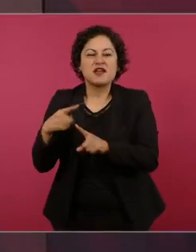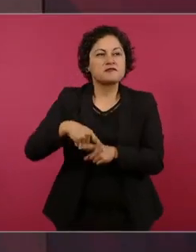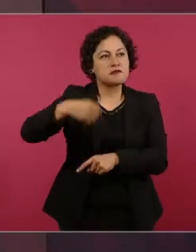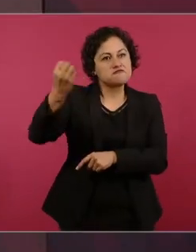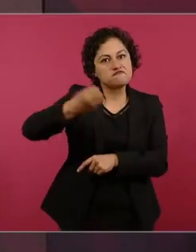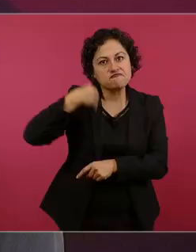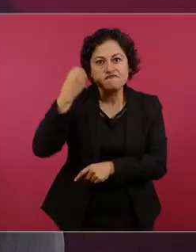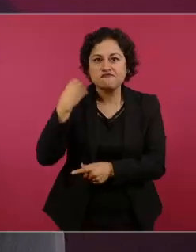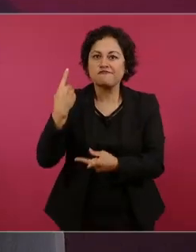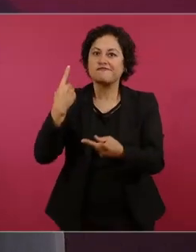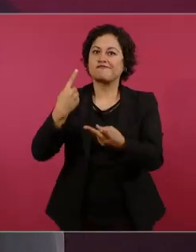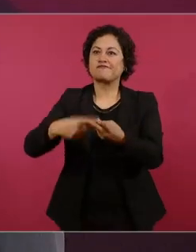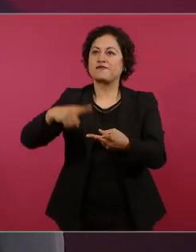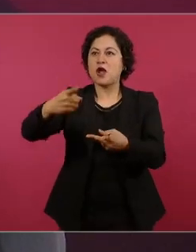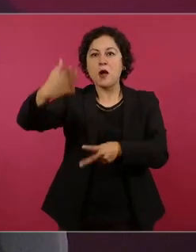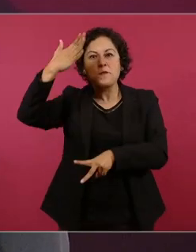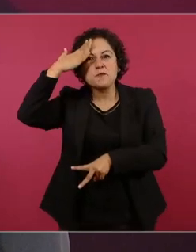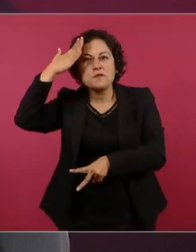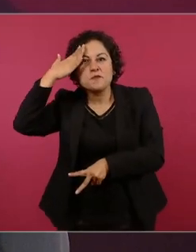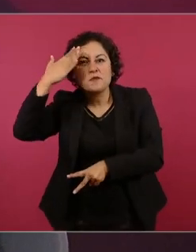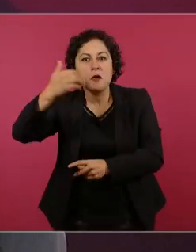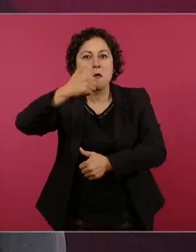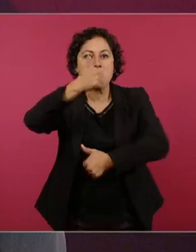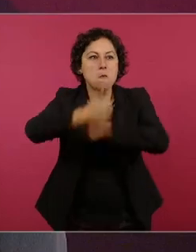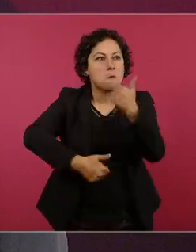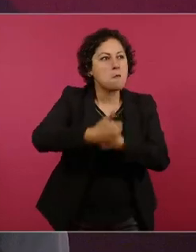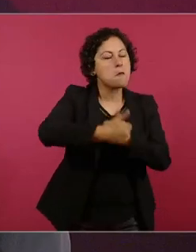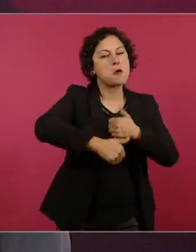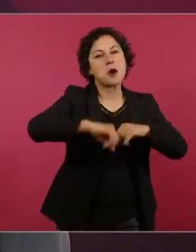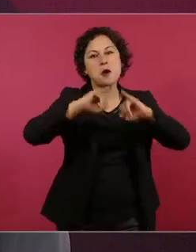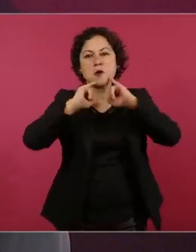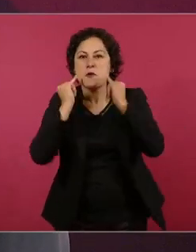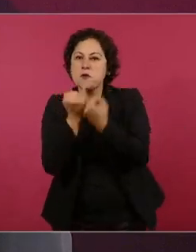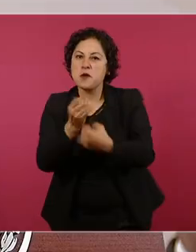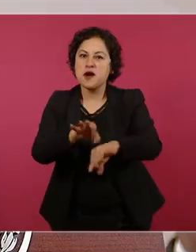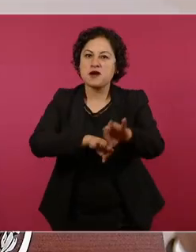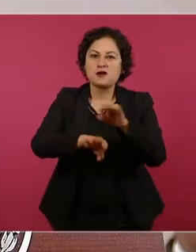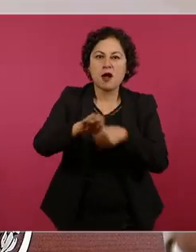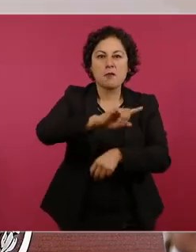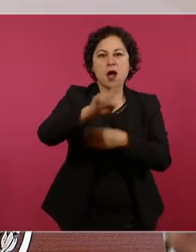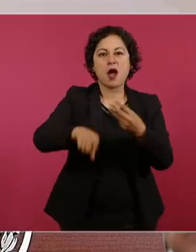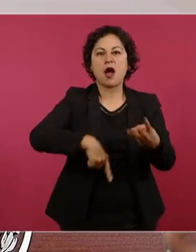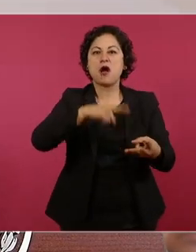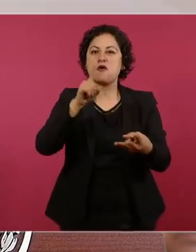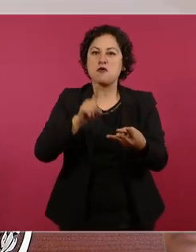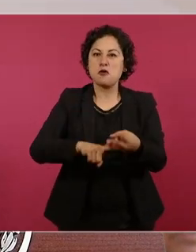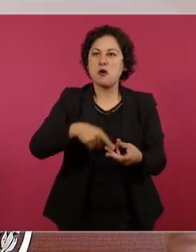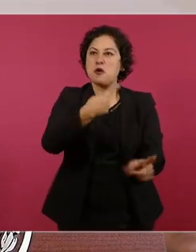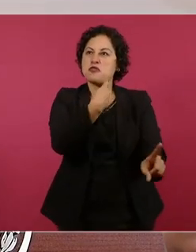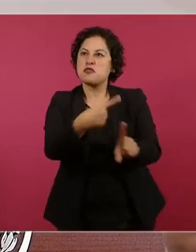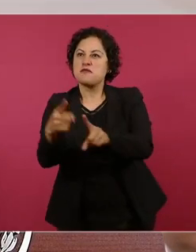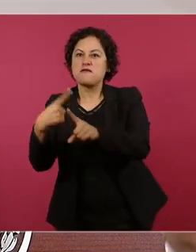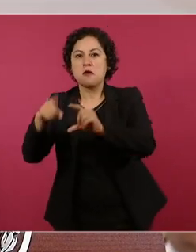trabajo eventos shows además de